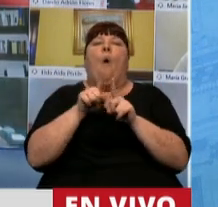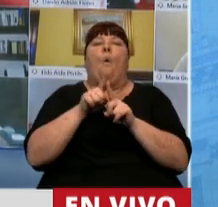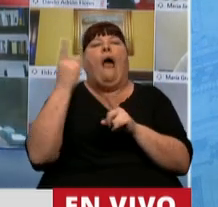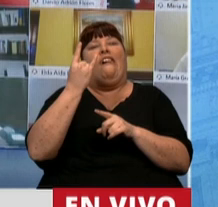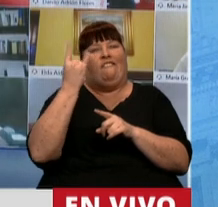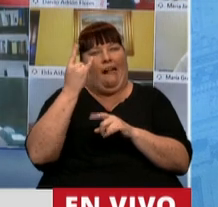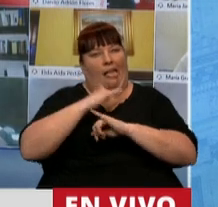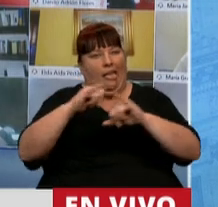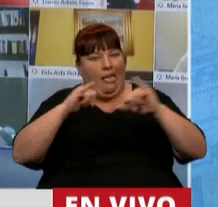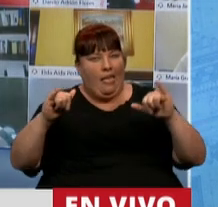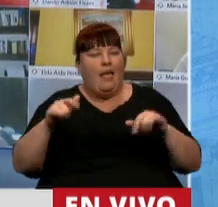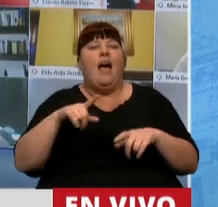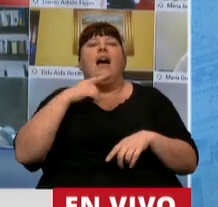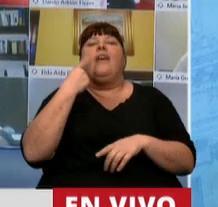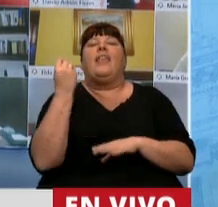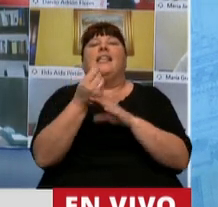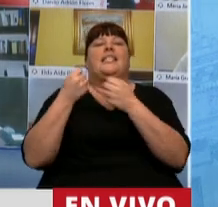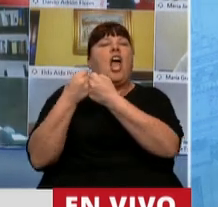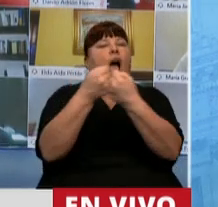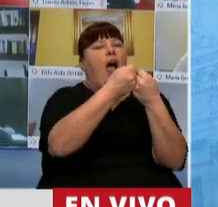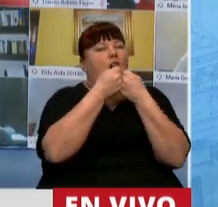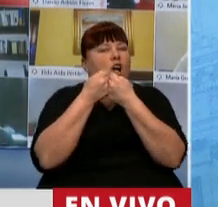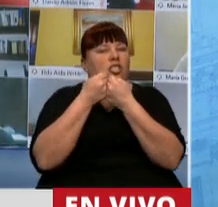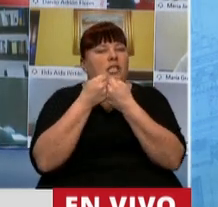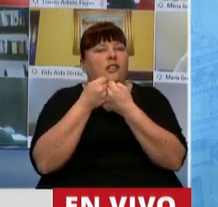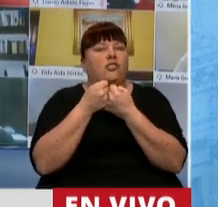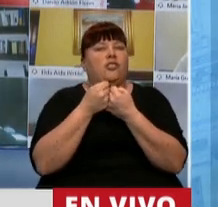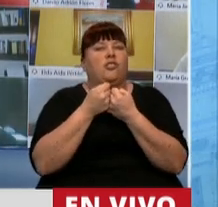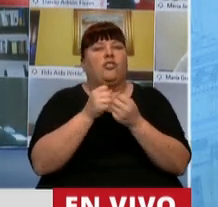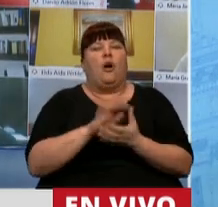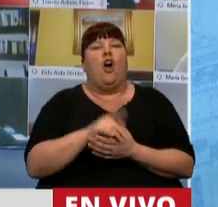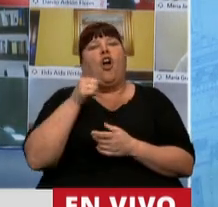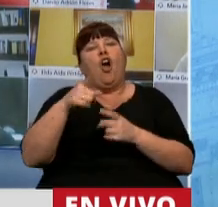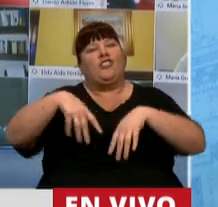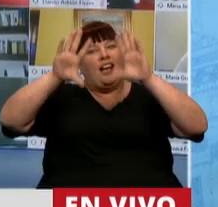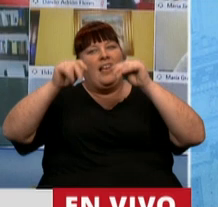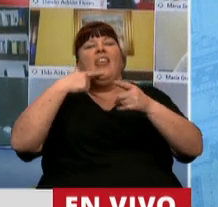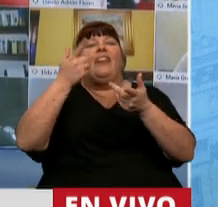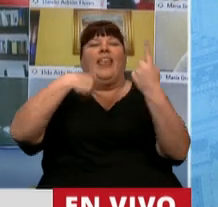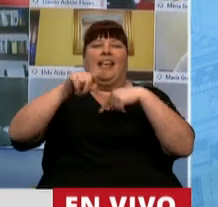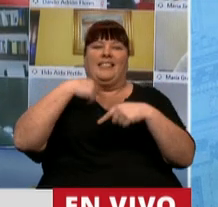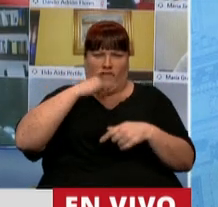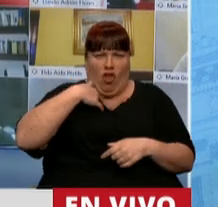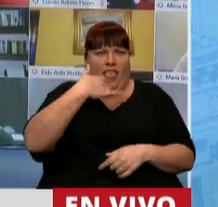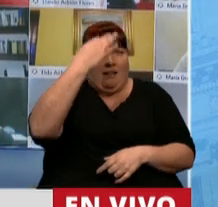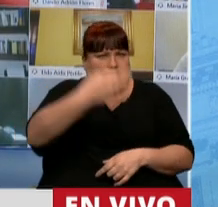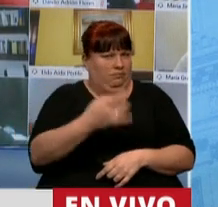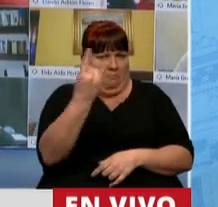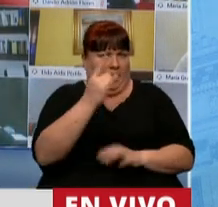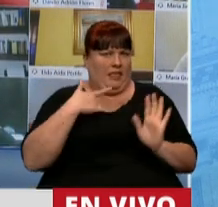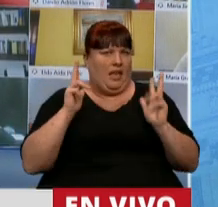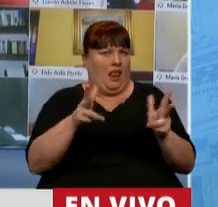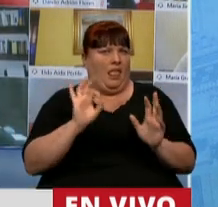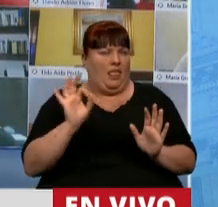premisa falsa de asimilar el consenso a la unanimidad, hacer de mis palabras una afirmación que es